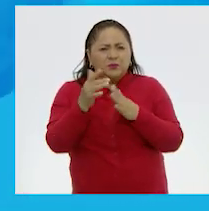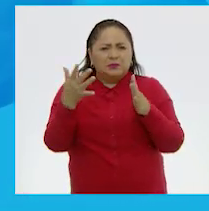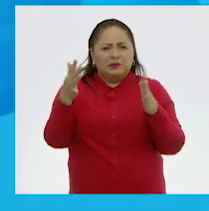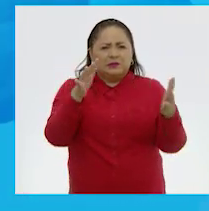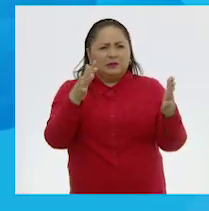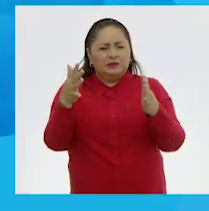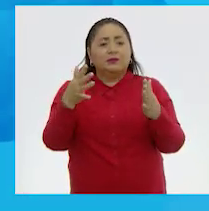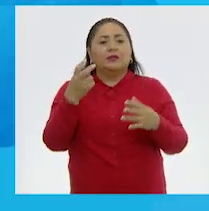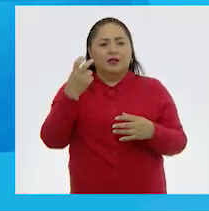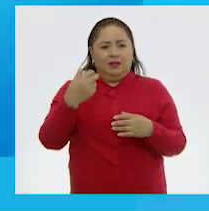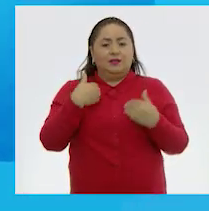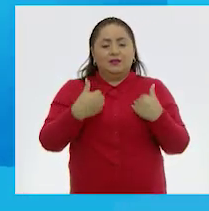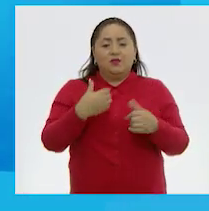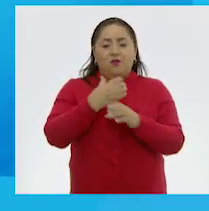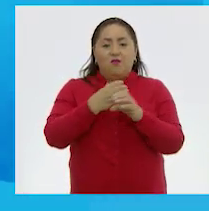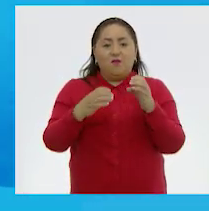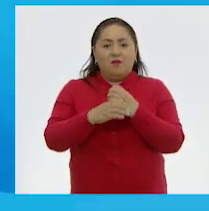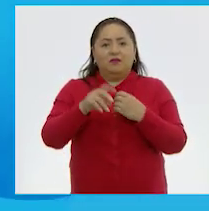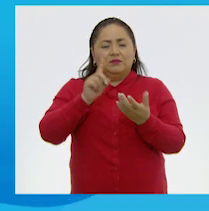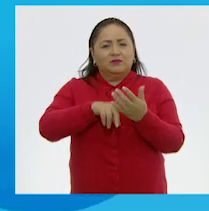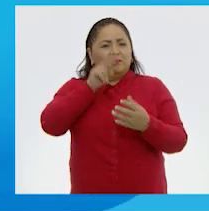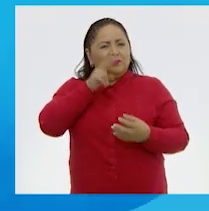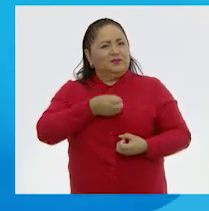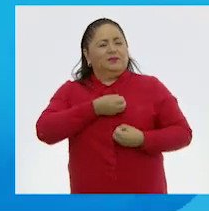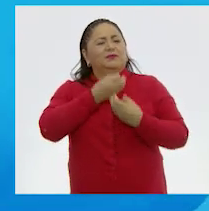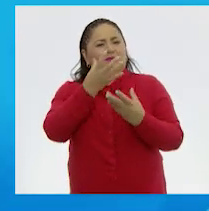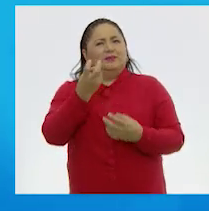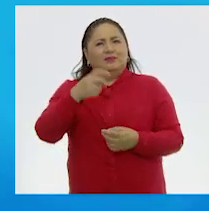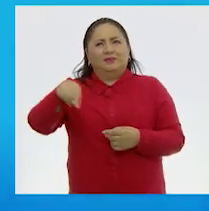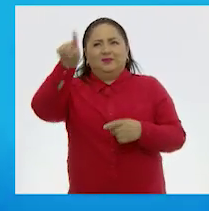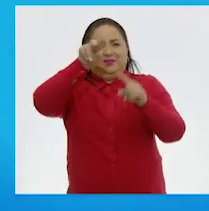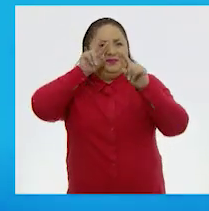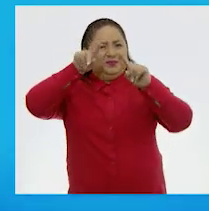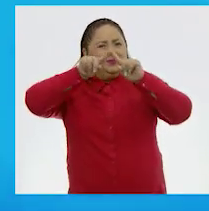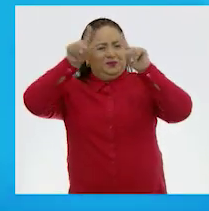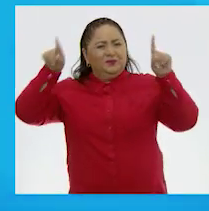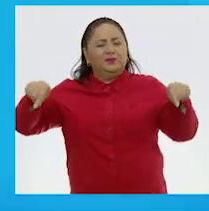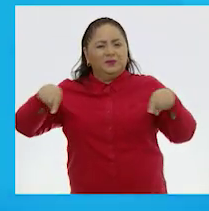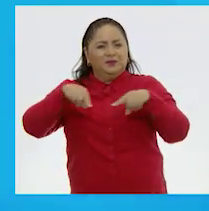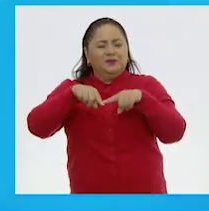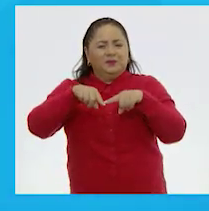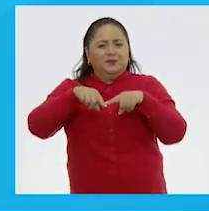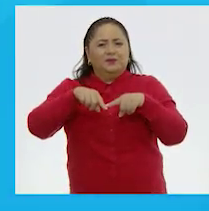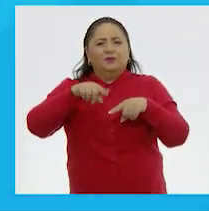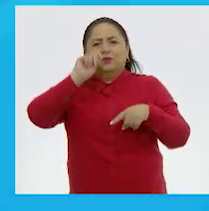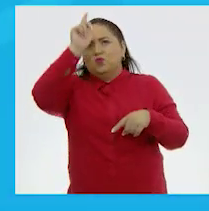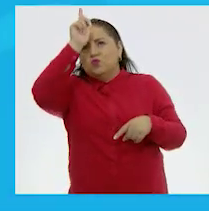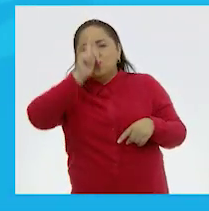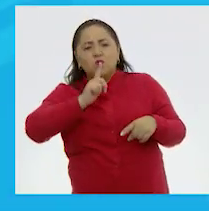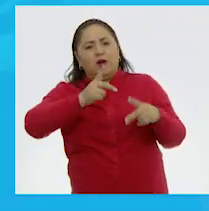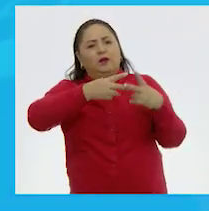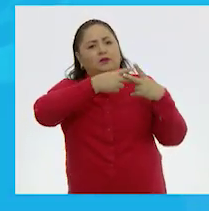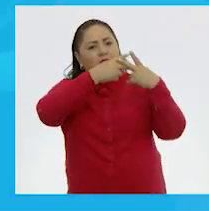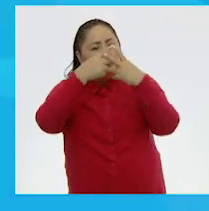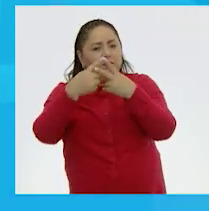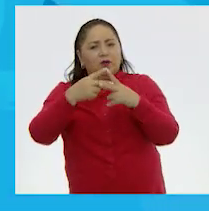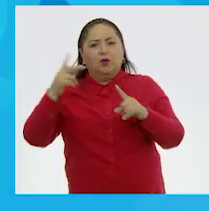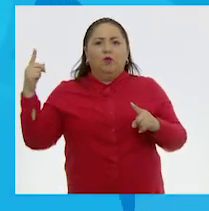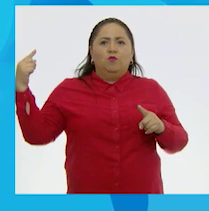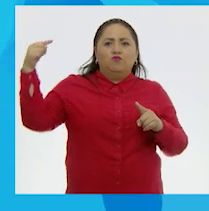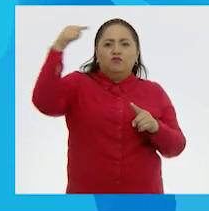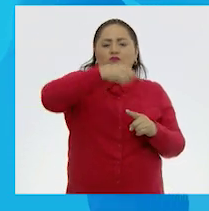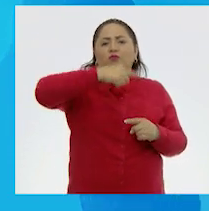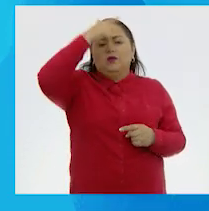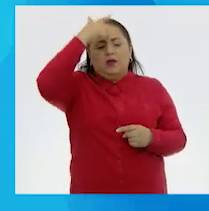entonces que todas las cosas que están expresadas en ese cuadro, la luna, las estrellas, el cometa,